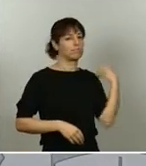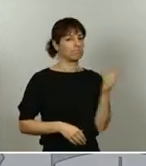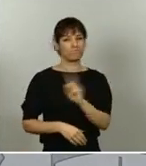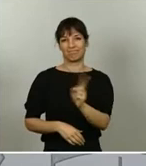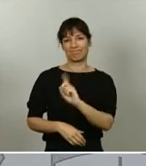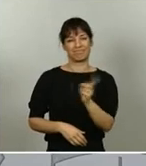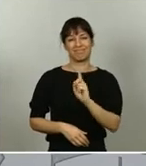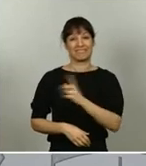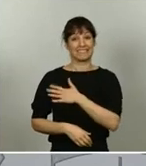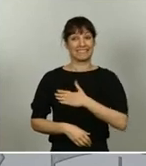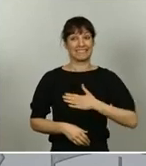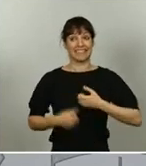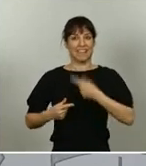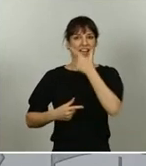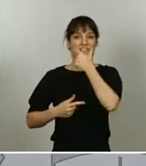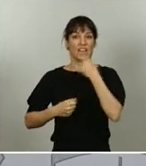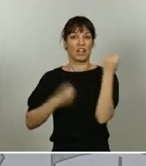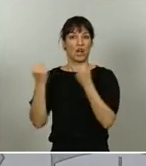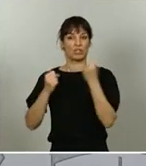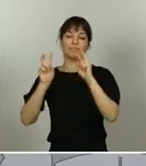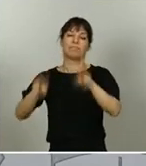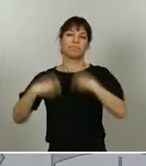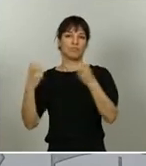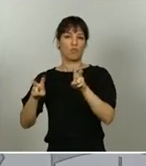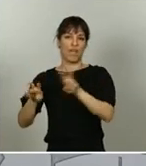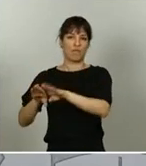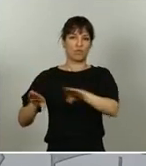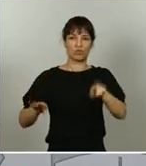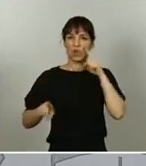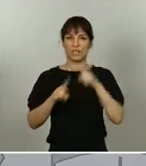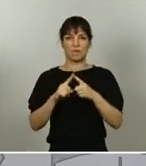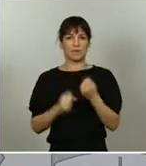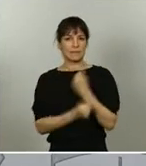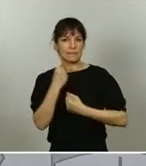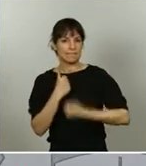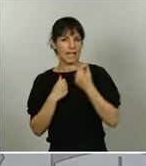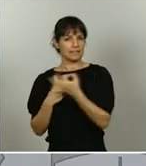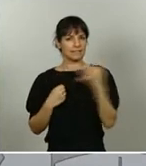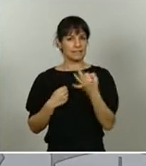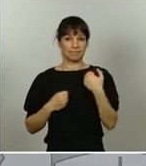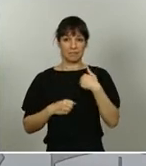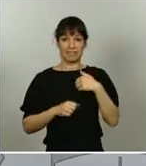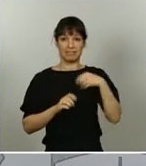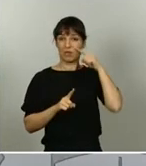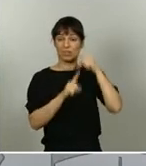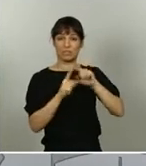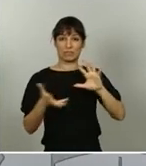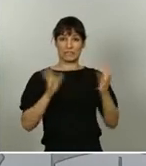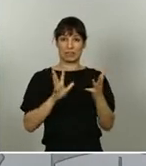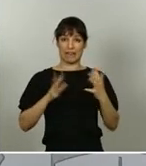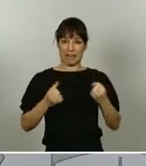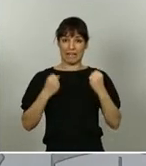renovación del parque de vehículos para que sea más eficiente y más conforme a los objetivos de transición energética que nos hemos propuesto.